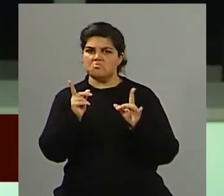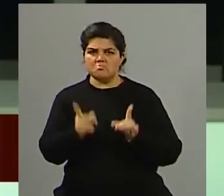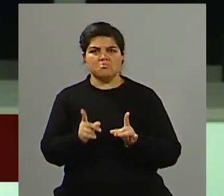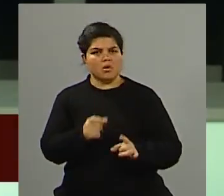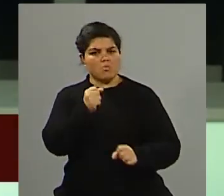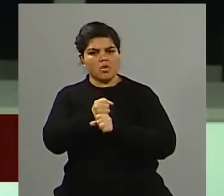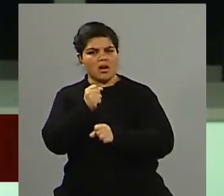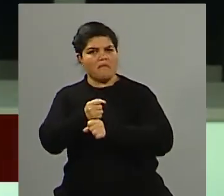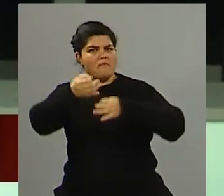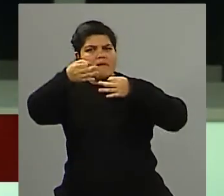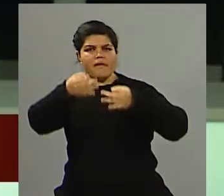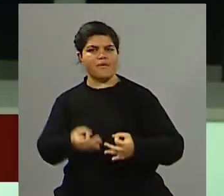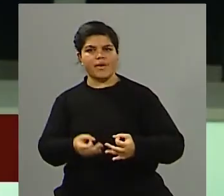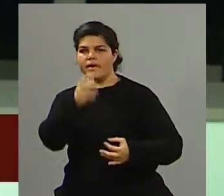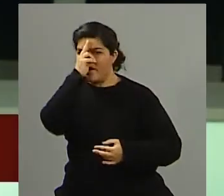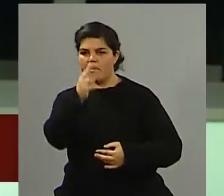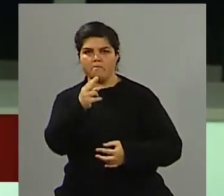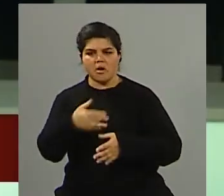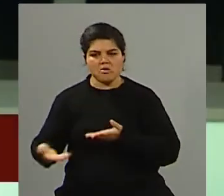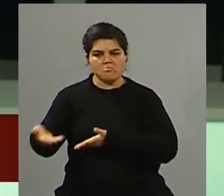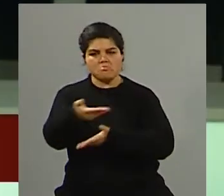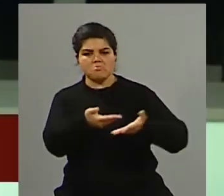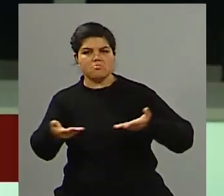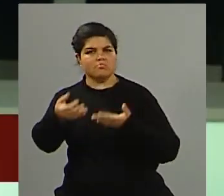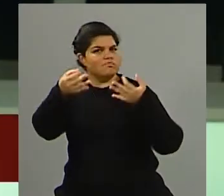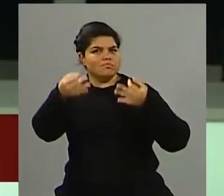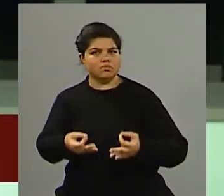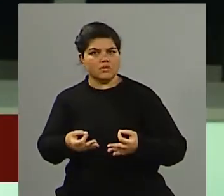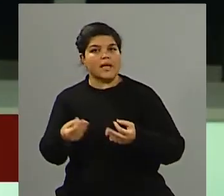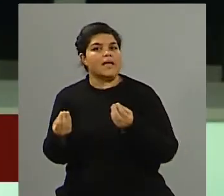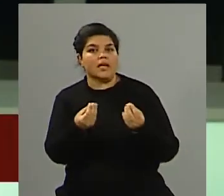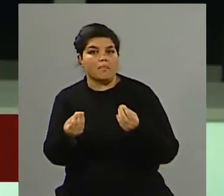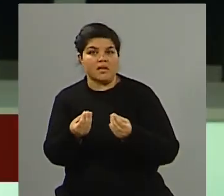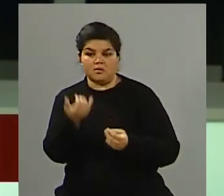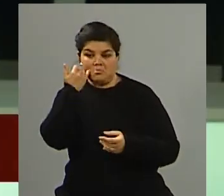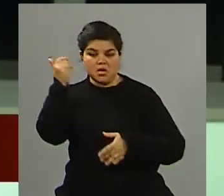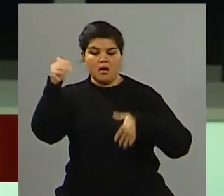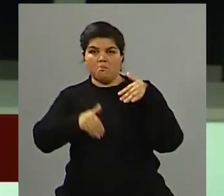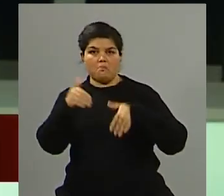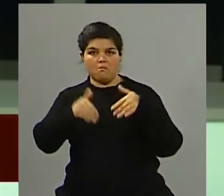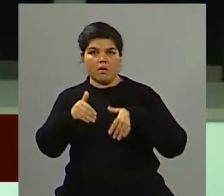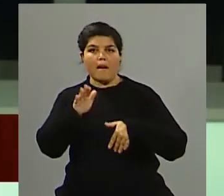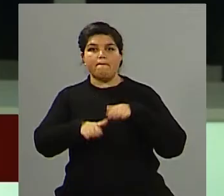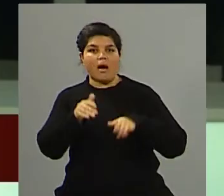serio, mucho de respeto, que lo que pudo hacer es que, justamente, después de que pasó el proceso electoral primario,